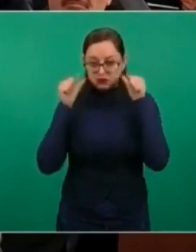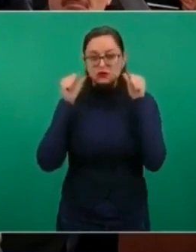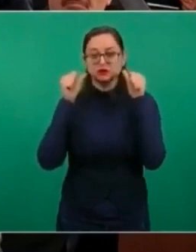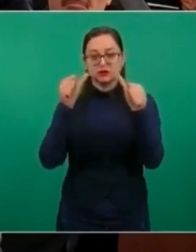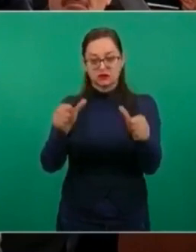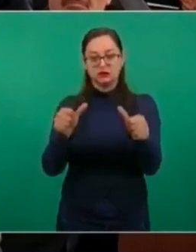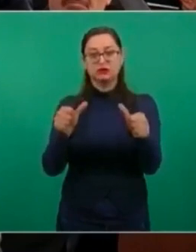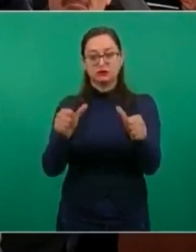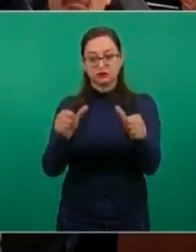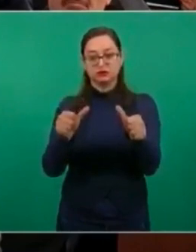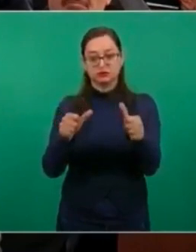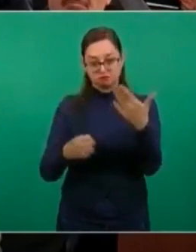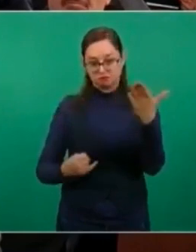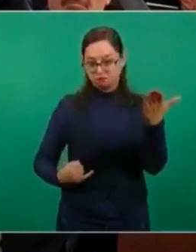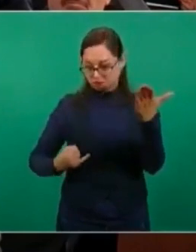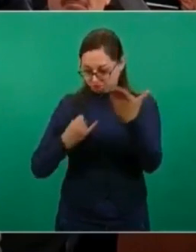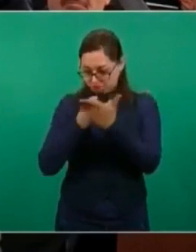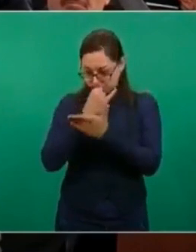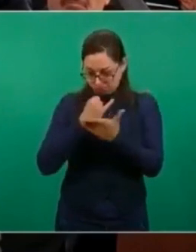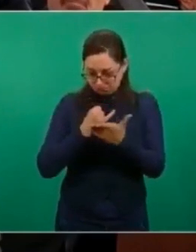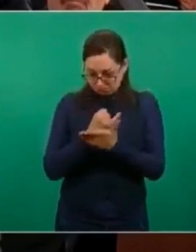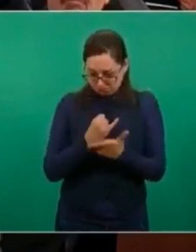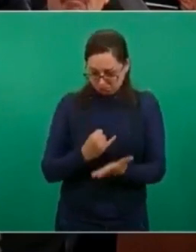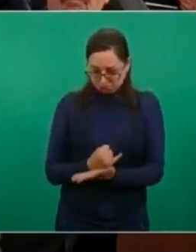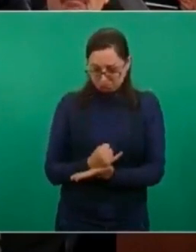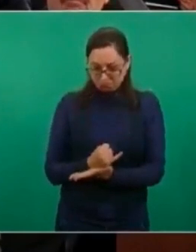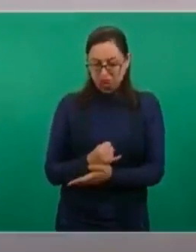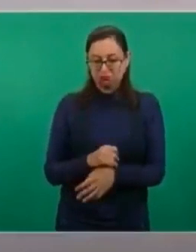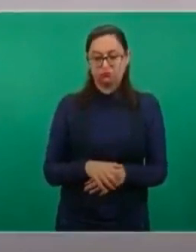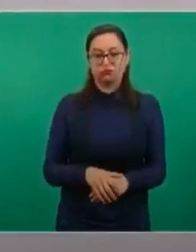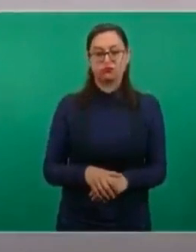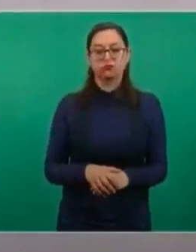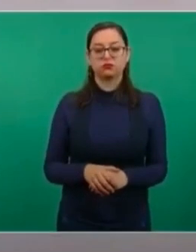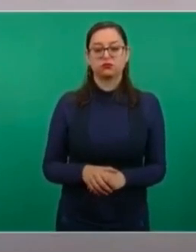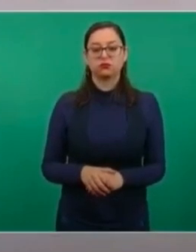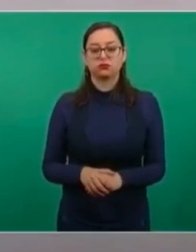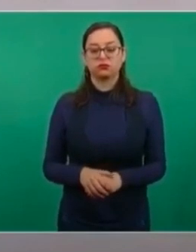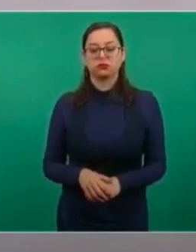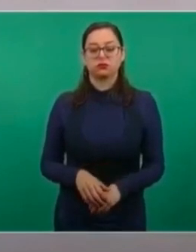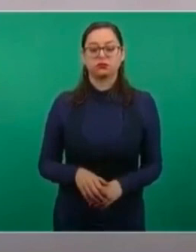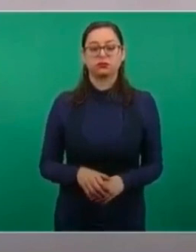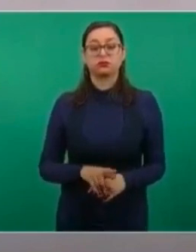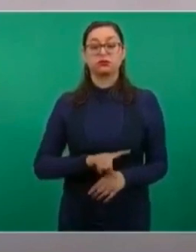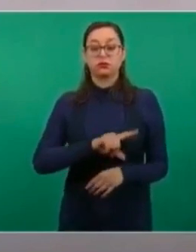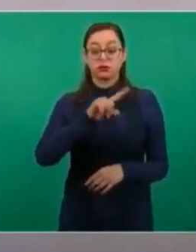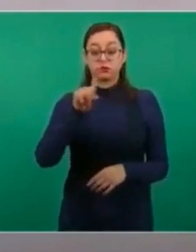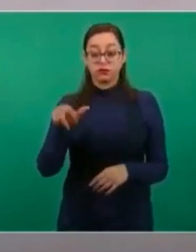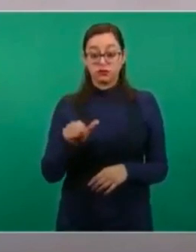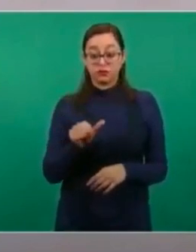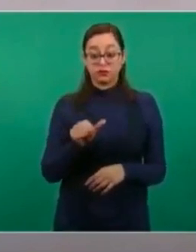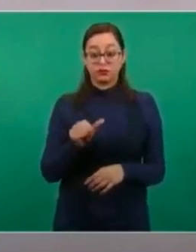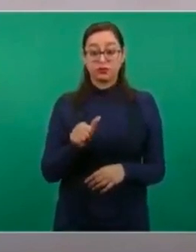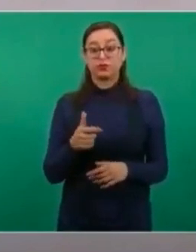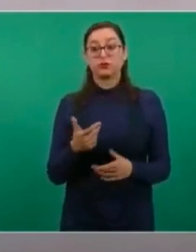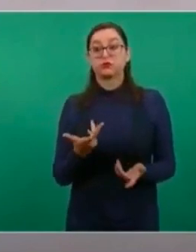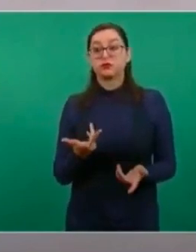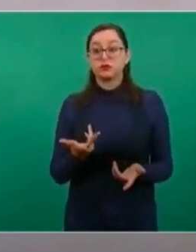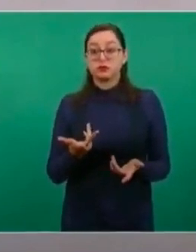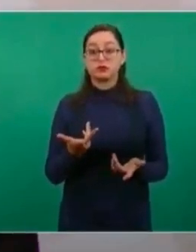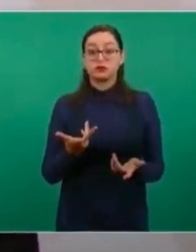decisiones y logramos terminar como 100